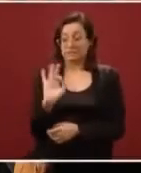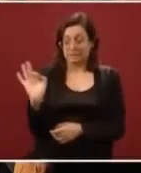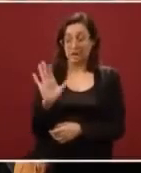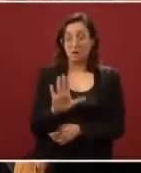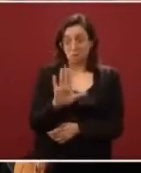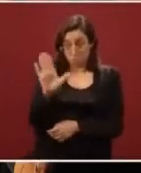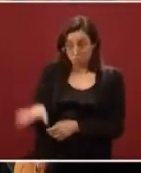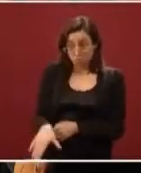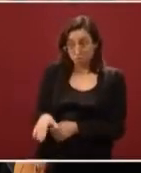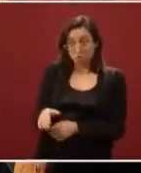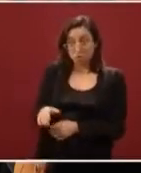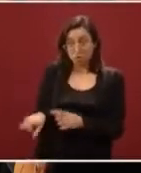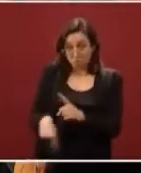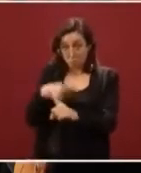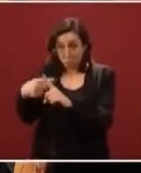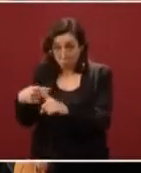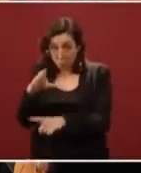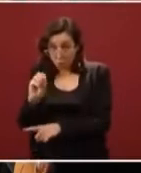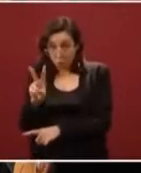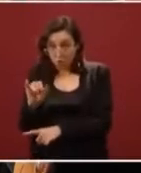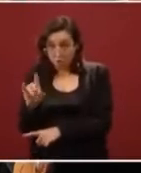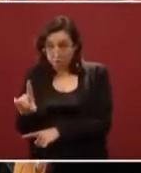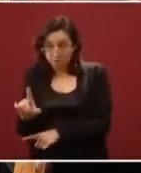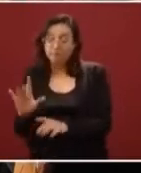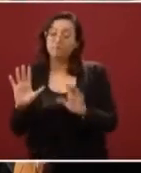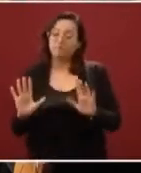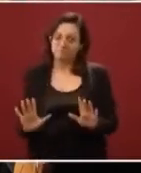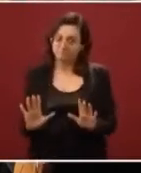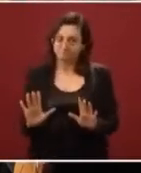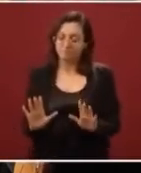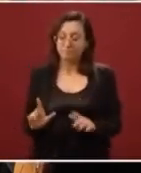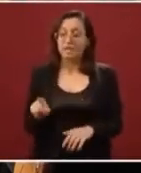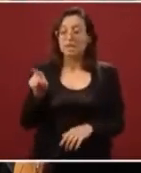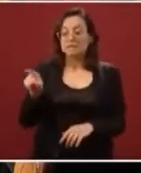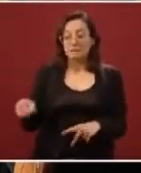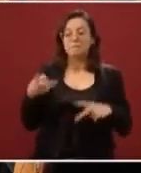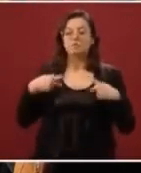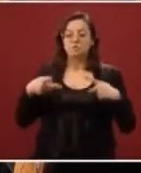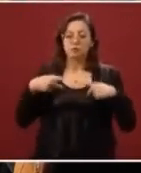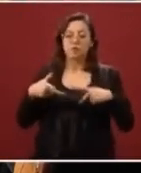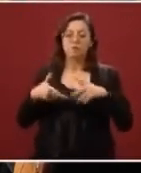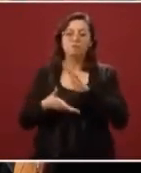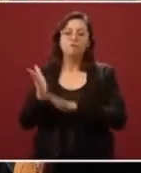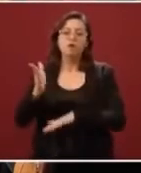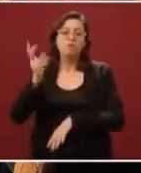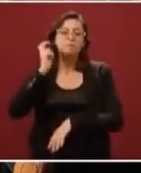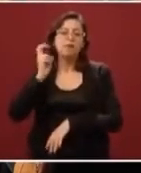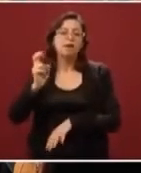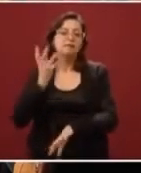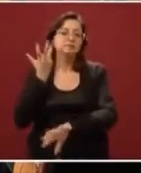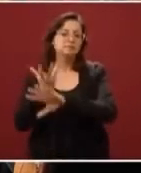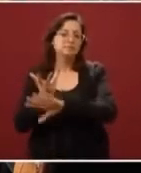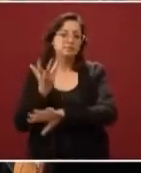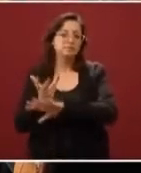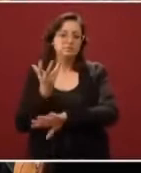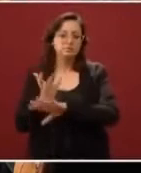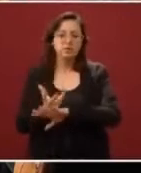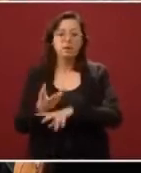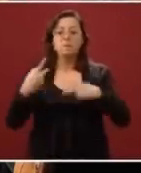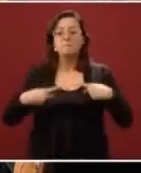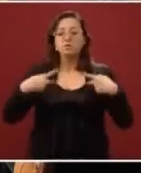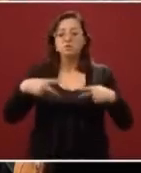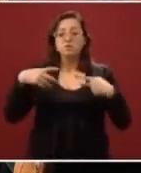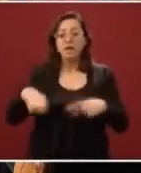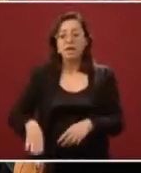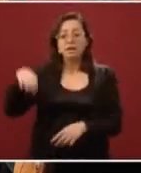podérselos comunicar. Es una persona que tuvo antecedente de viaje a los Estados Unidos, es un adulto mayor